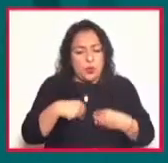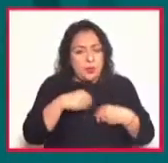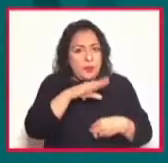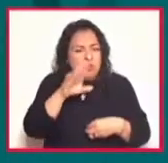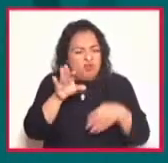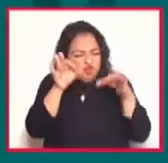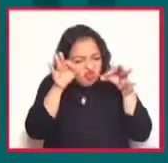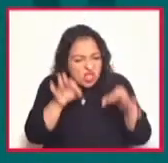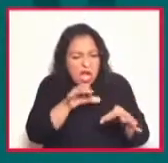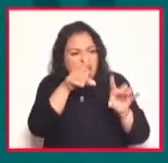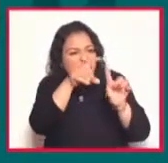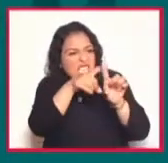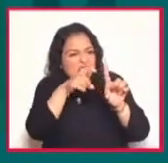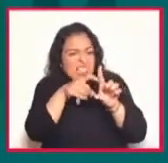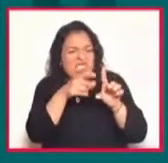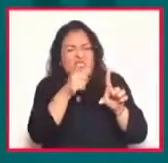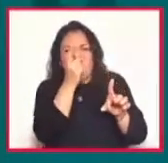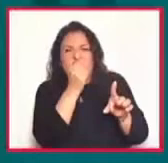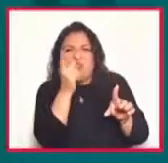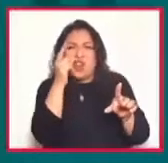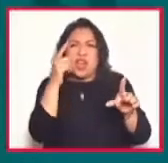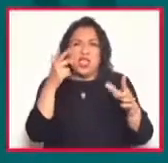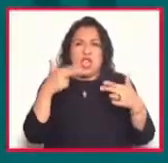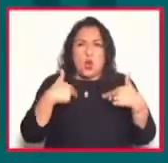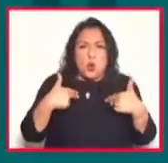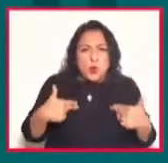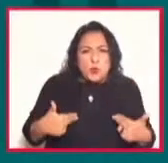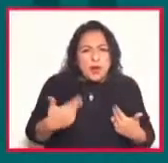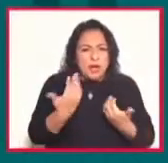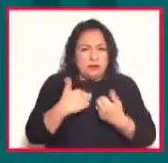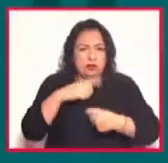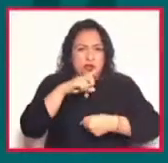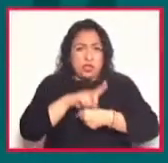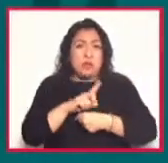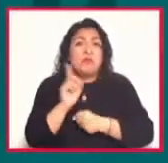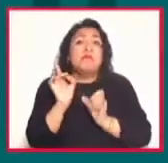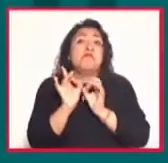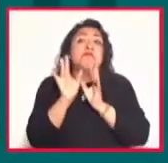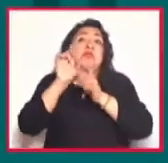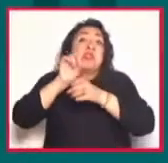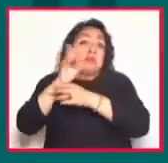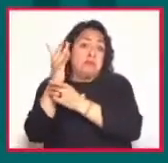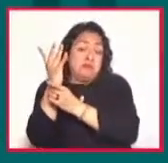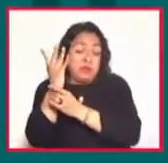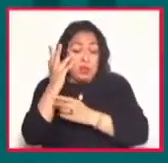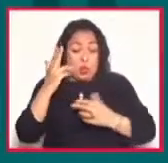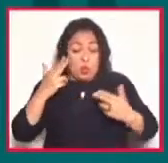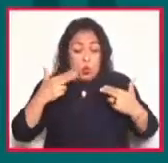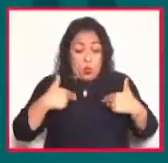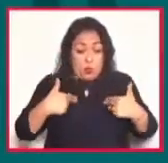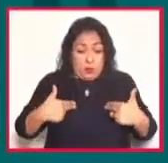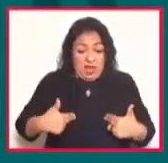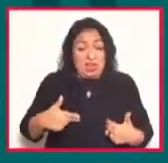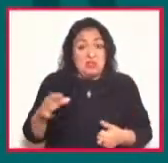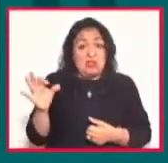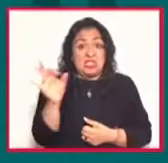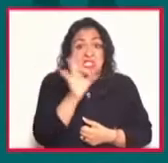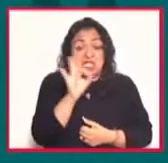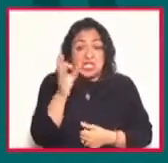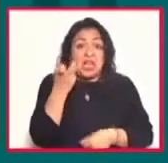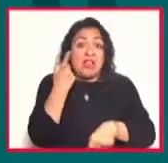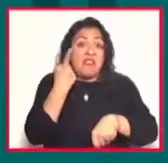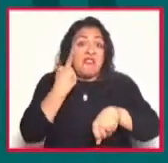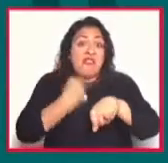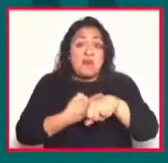crítico de los desaciertos del hombre y la sociedad. Algún día dijo, ser un ser humano es probablemente una enfermedad